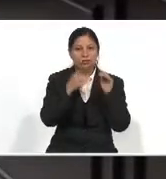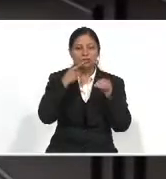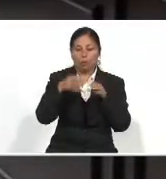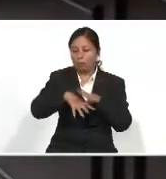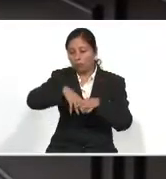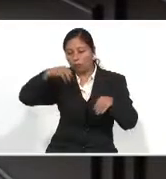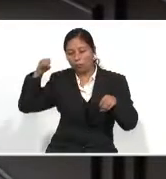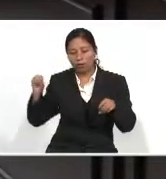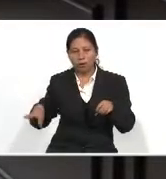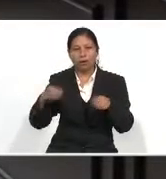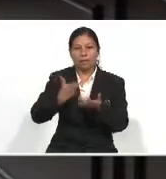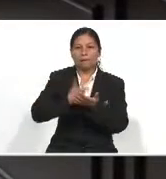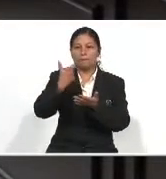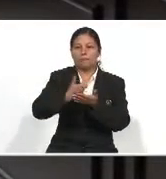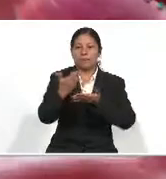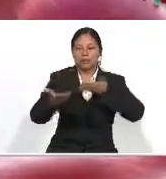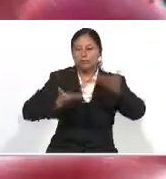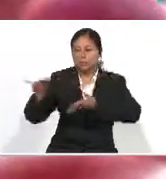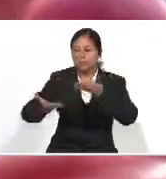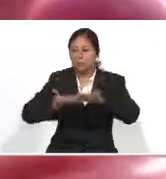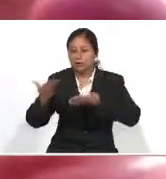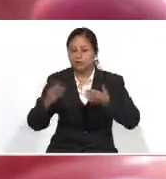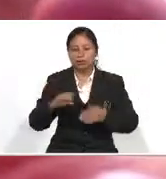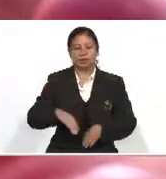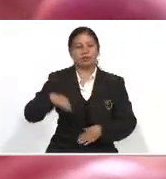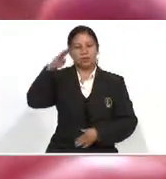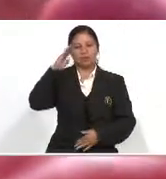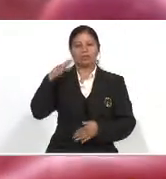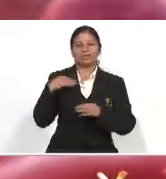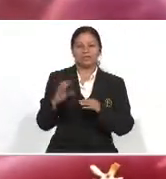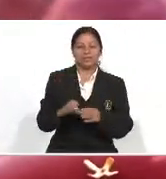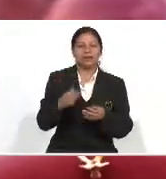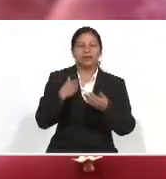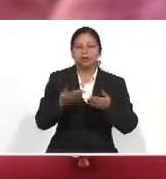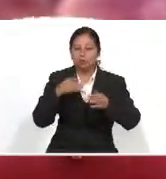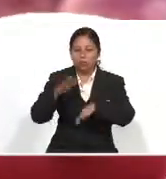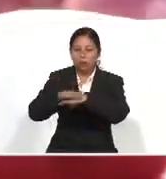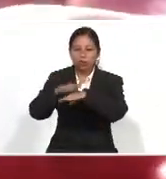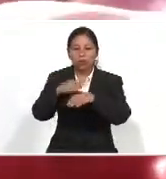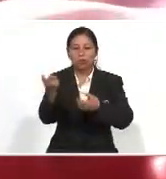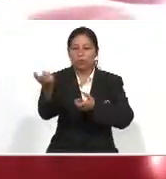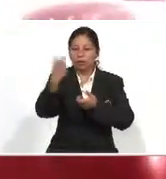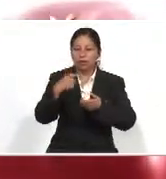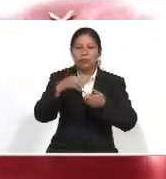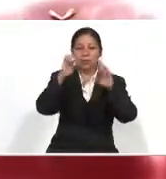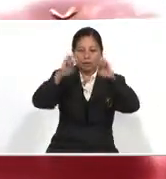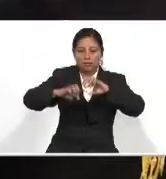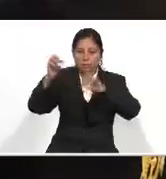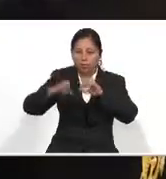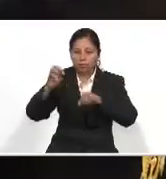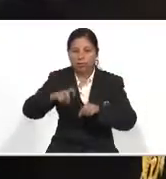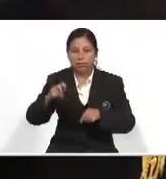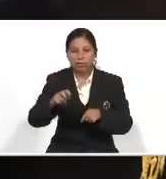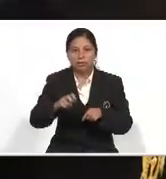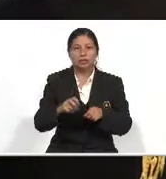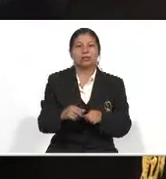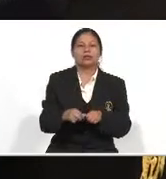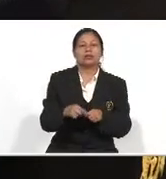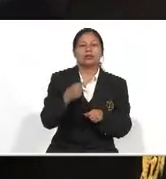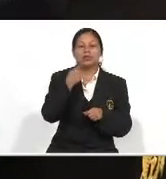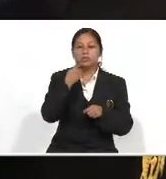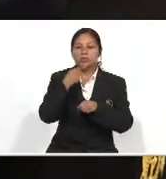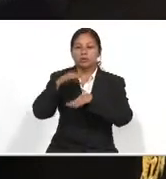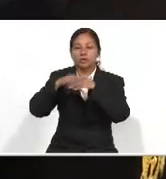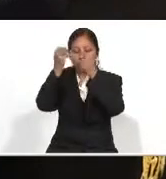desembolso efectuado para el pago de los servidores cívicos, tomando en cuenta las restricciones para contratar personal por la pandemia del COVID-19. El congresista Najera